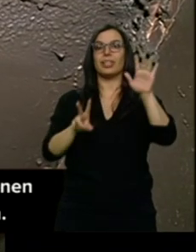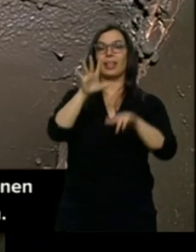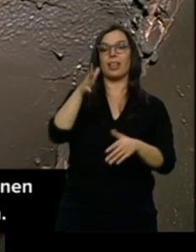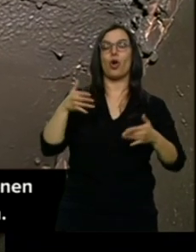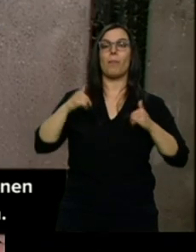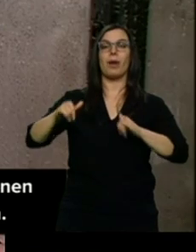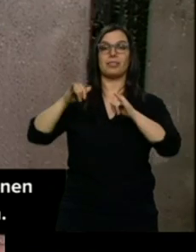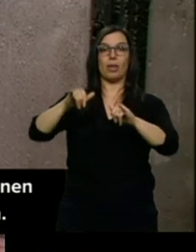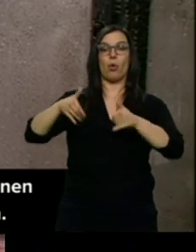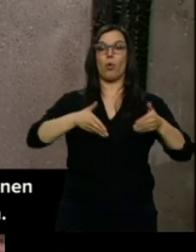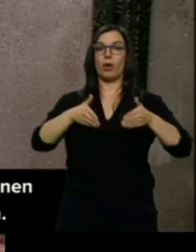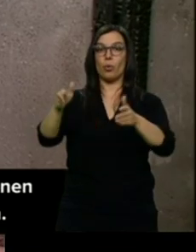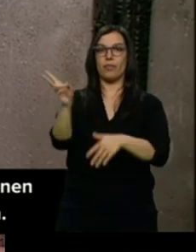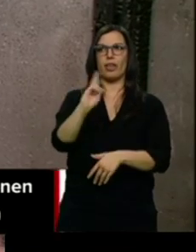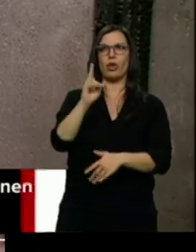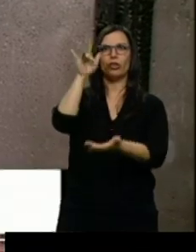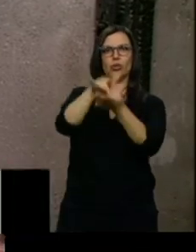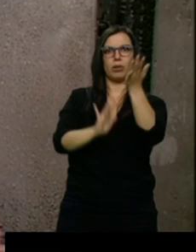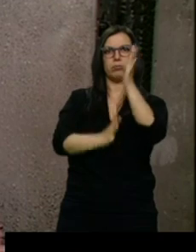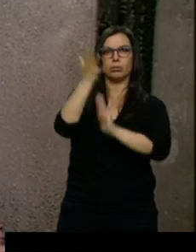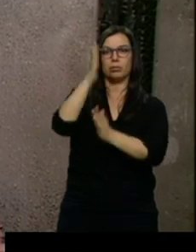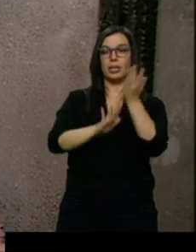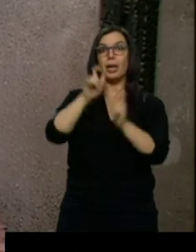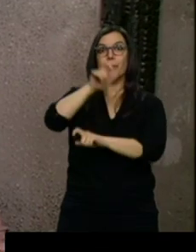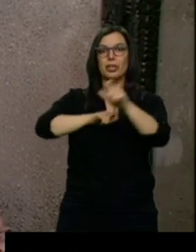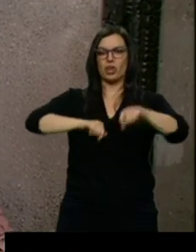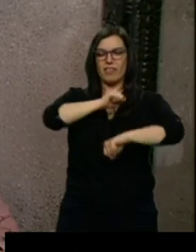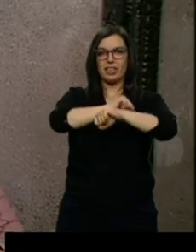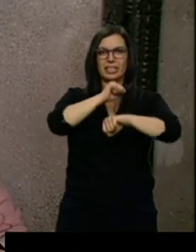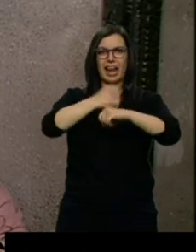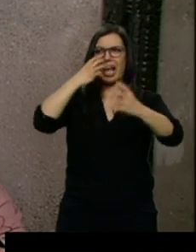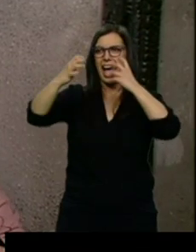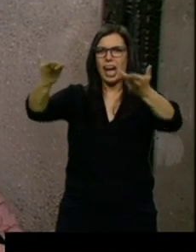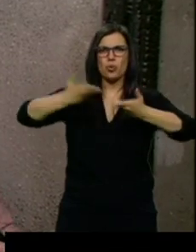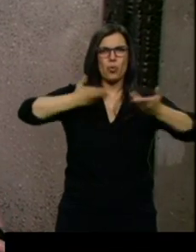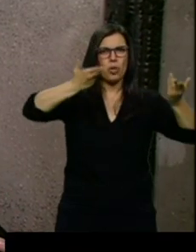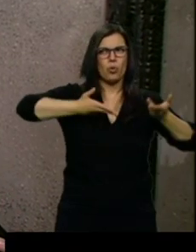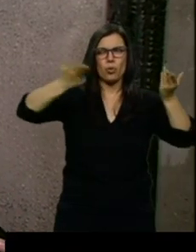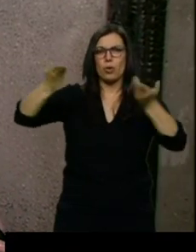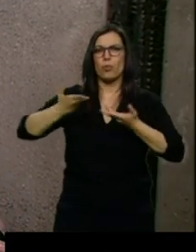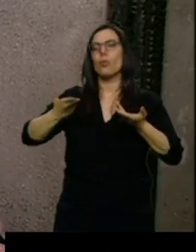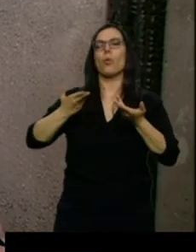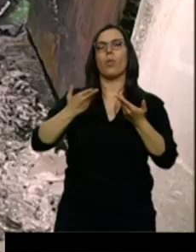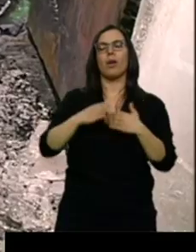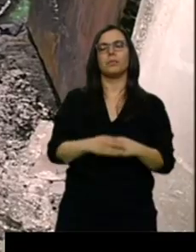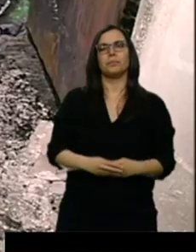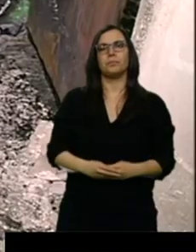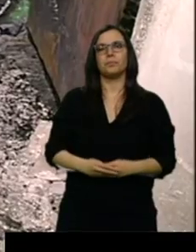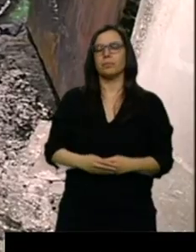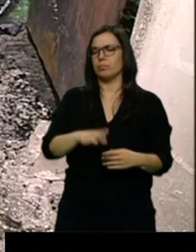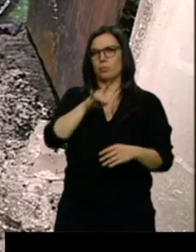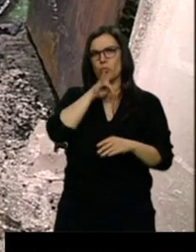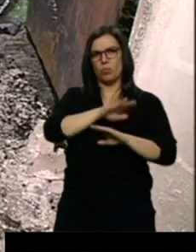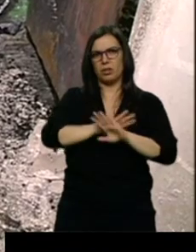Valladolid. La gente por las ventanas pidiendo auxilio, por el lado de este lado y muy mal. Los